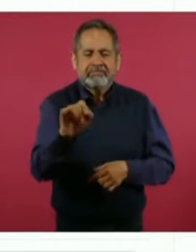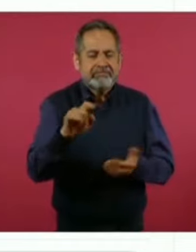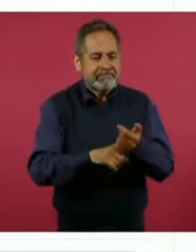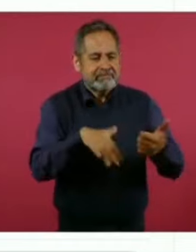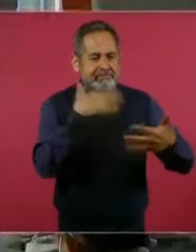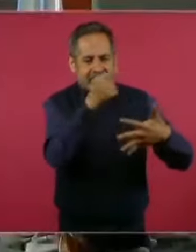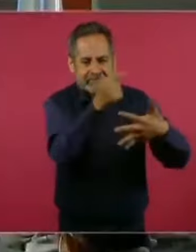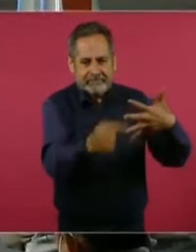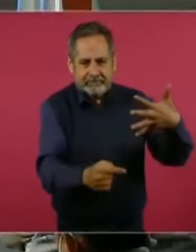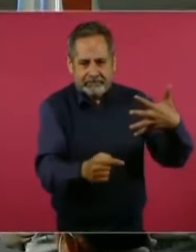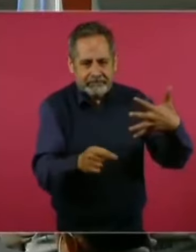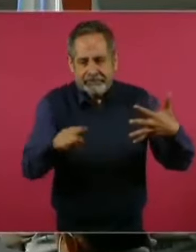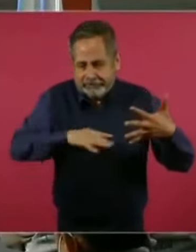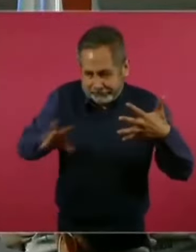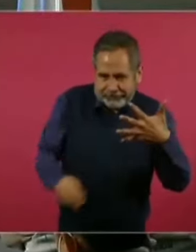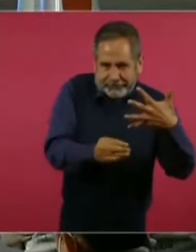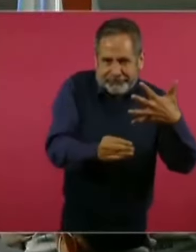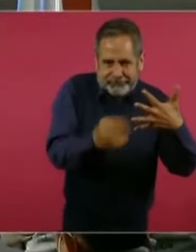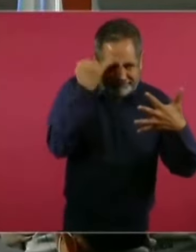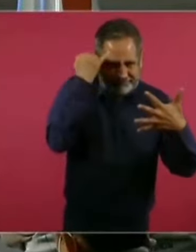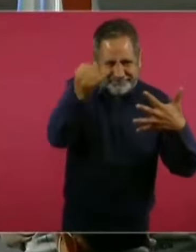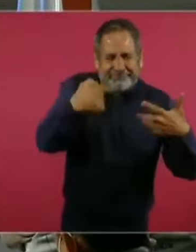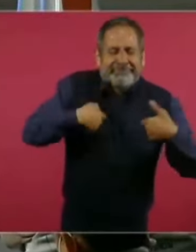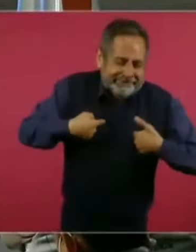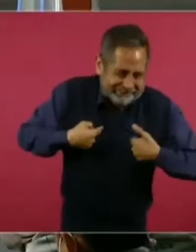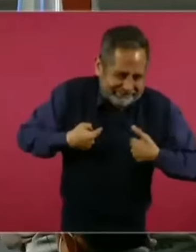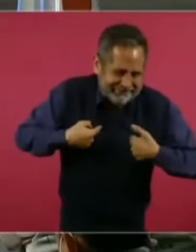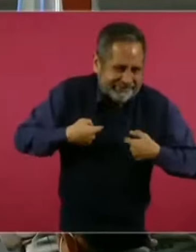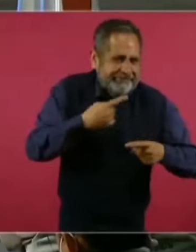Cedillo. Eso no lo dices tú. No. ¿Lo digo yo? Sí.